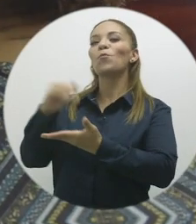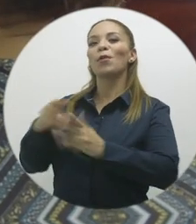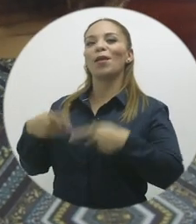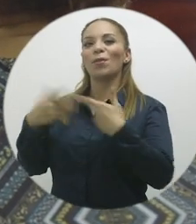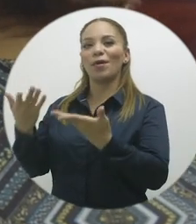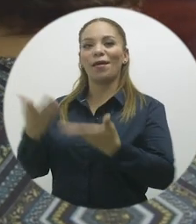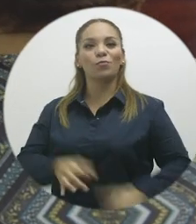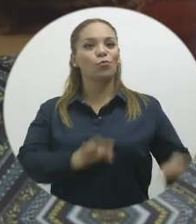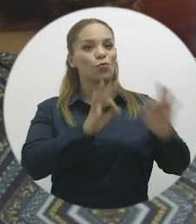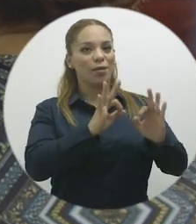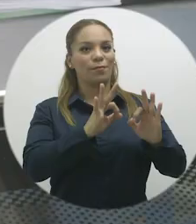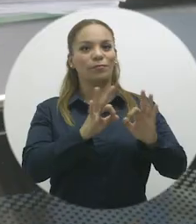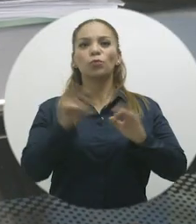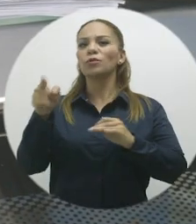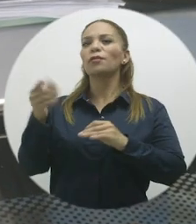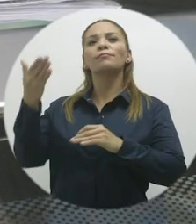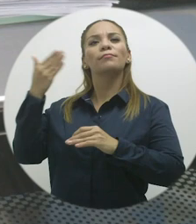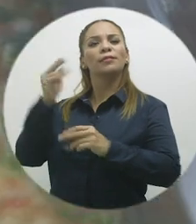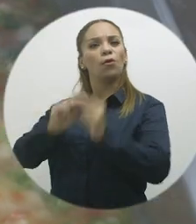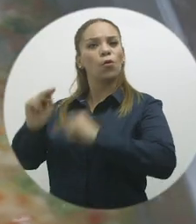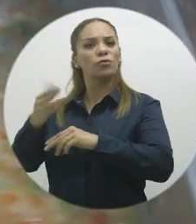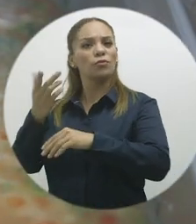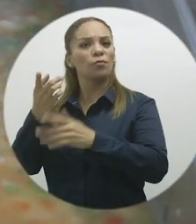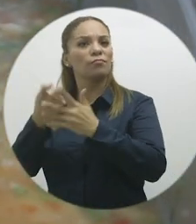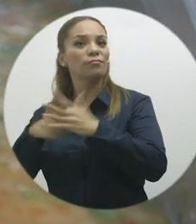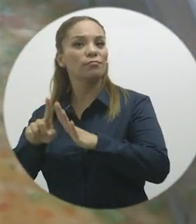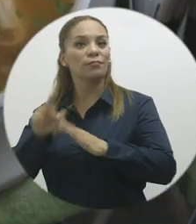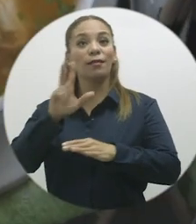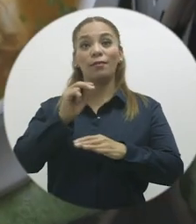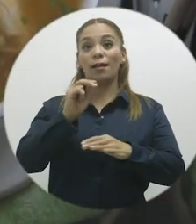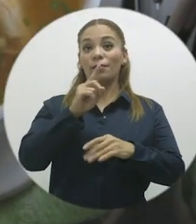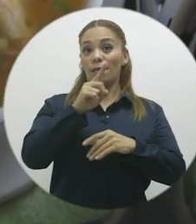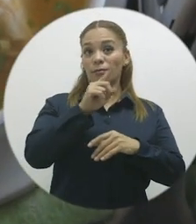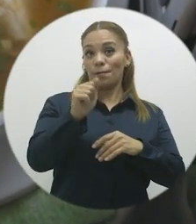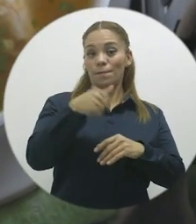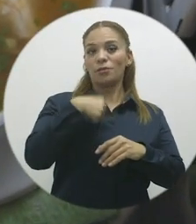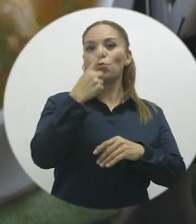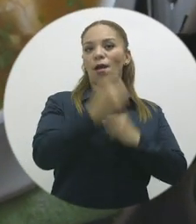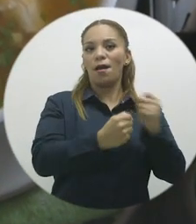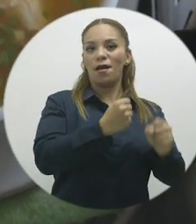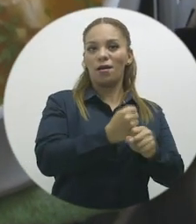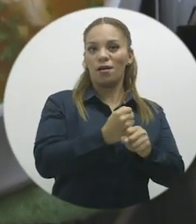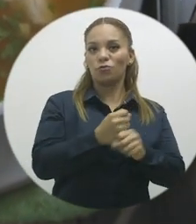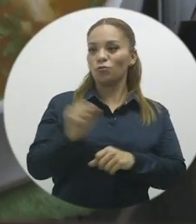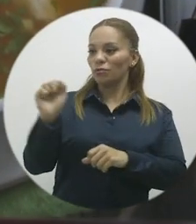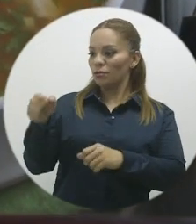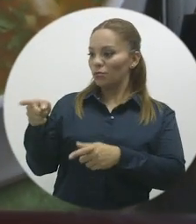¿Puede a la vida? ¿Cuánto tiene el negocio? El 30 de este mes voy a tener un año ¿Si?